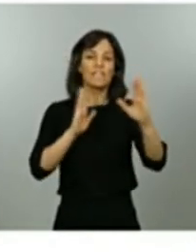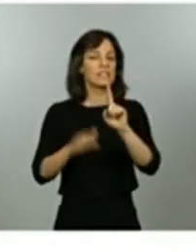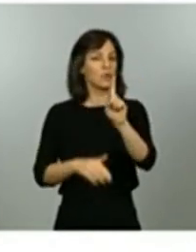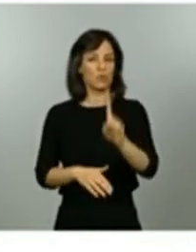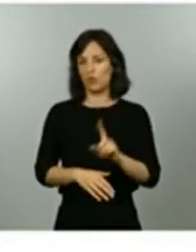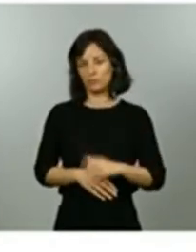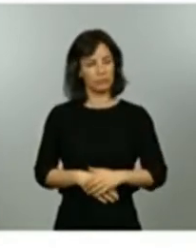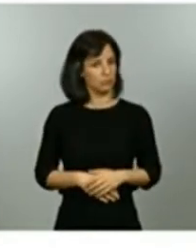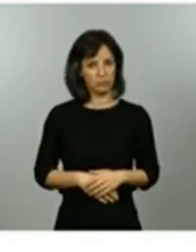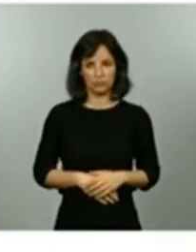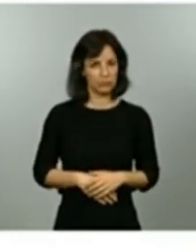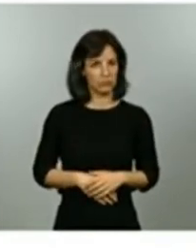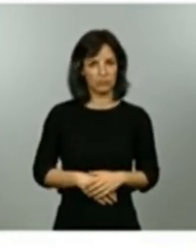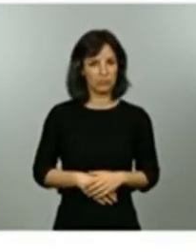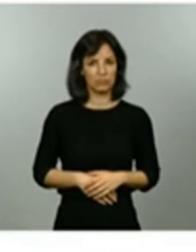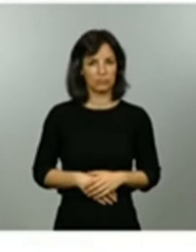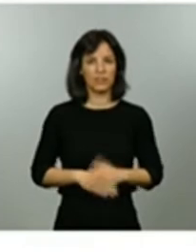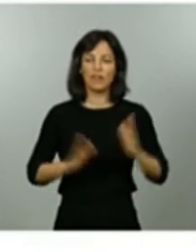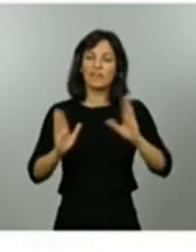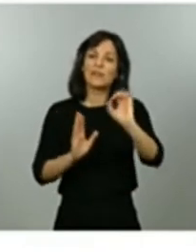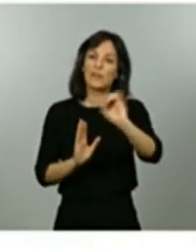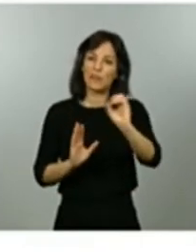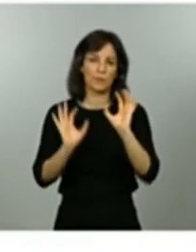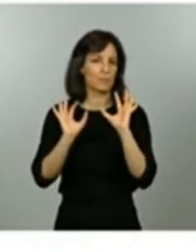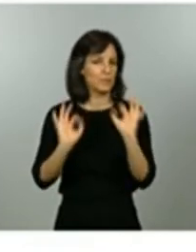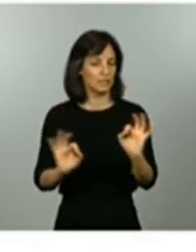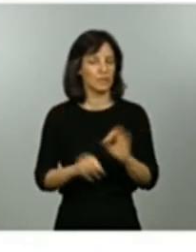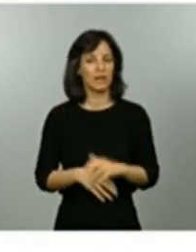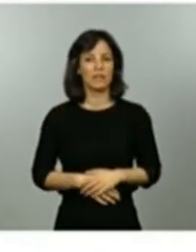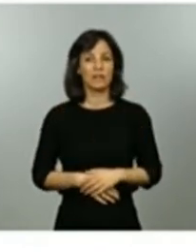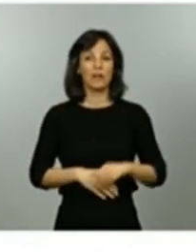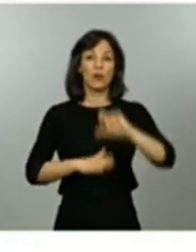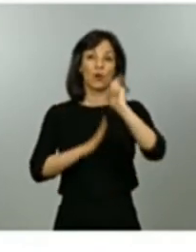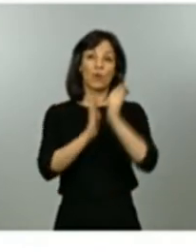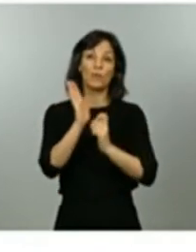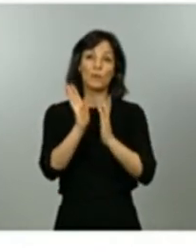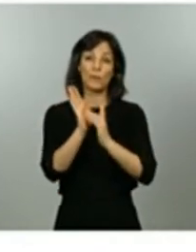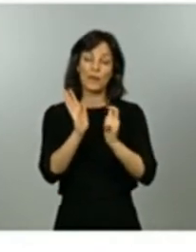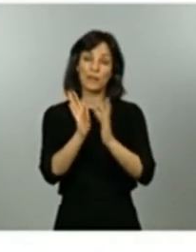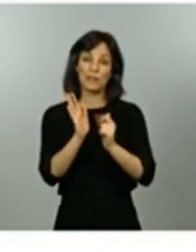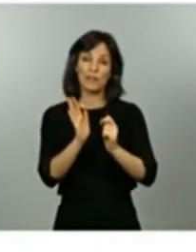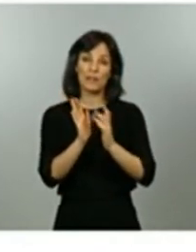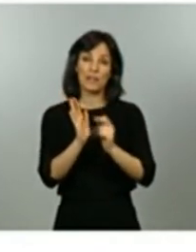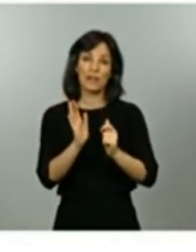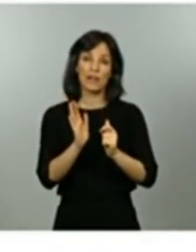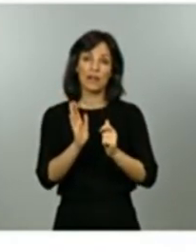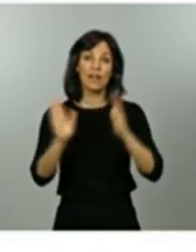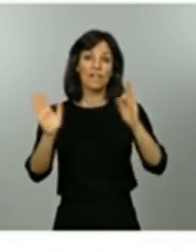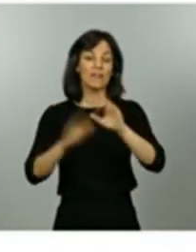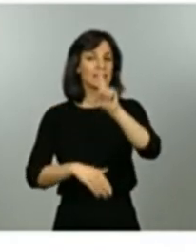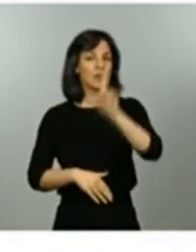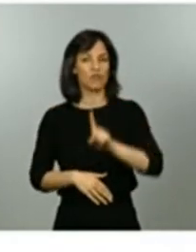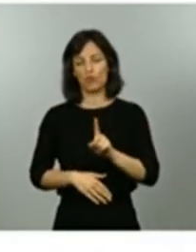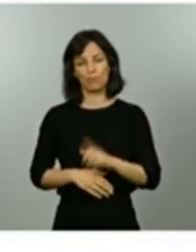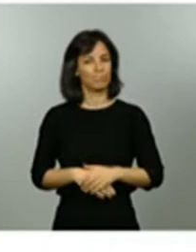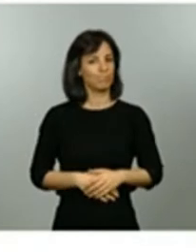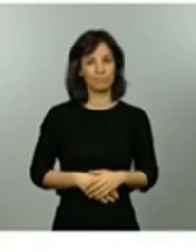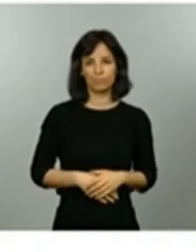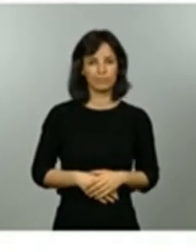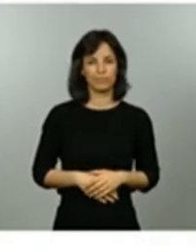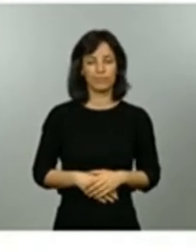se queda en la fase 0 la comunidad valenciana no pasa a la fase 1 pero